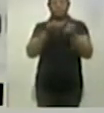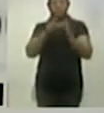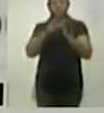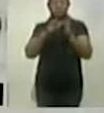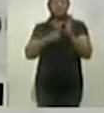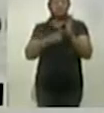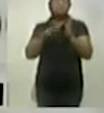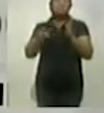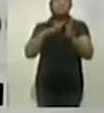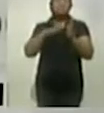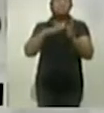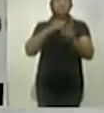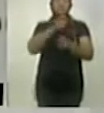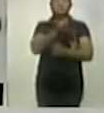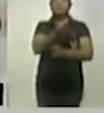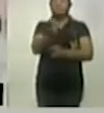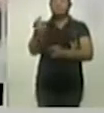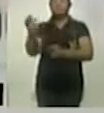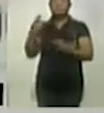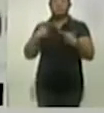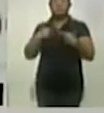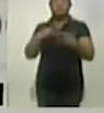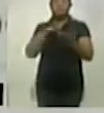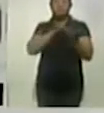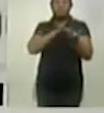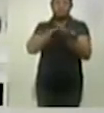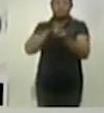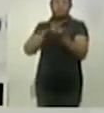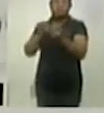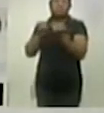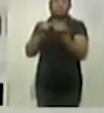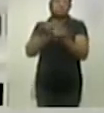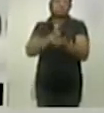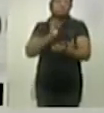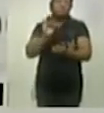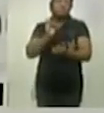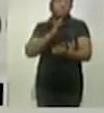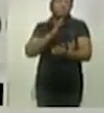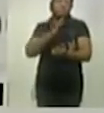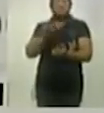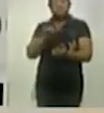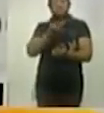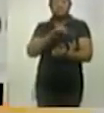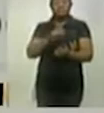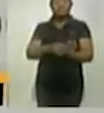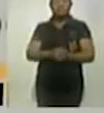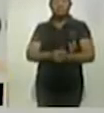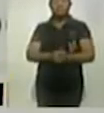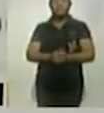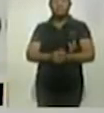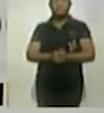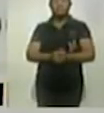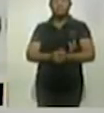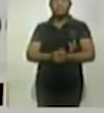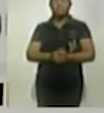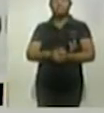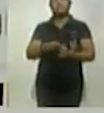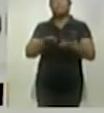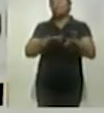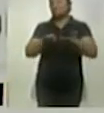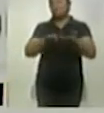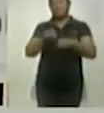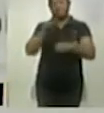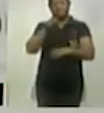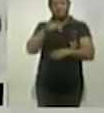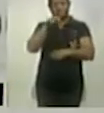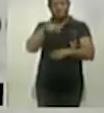los llamados de las personas para poder apoyarles, si hay, no hay derrumbes, pero vamos a a trabajar en el tema durante